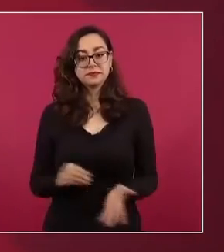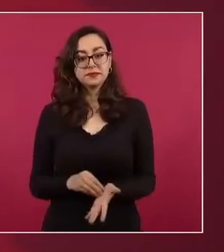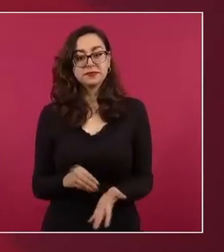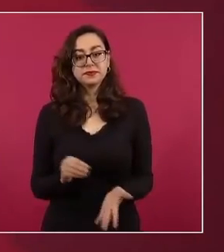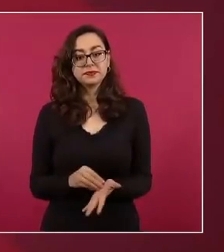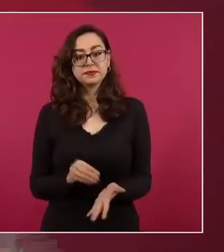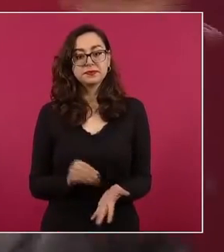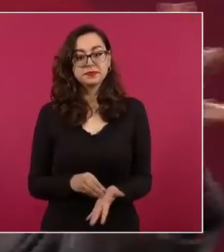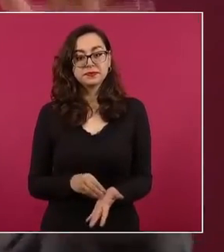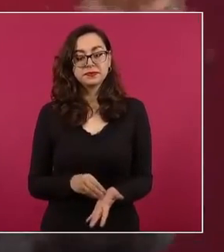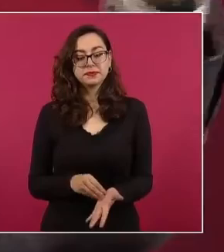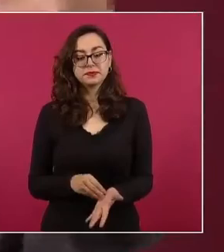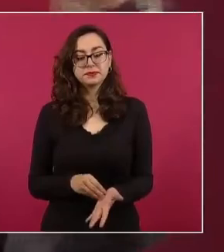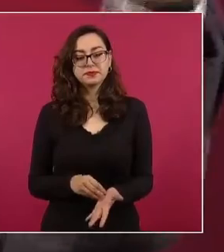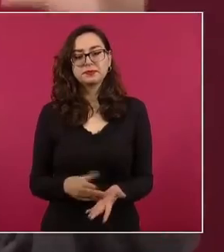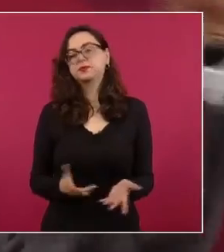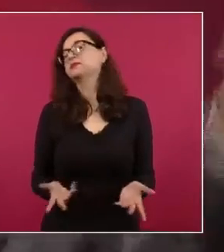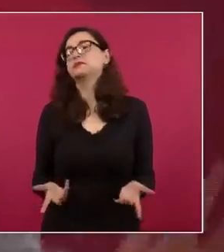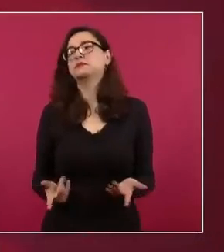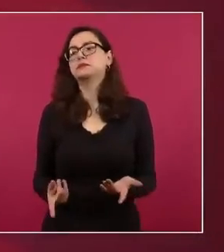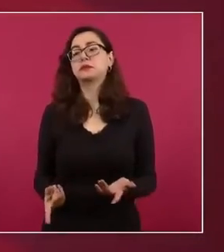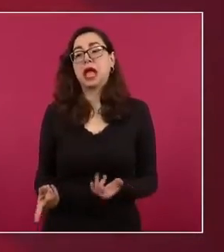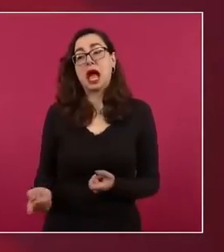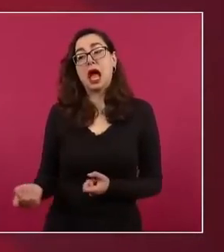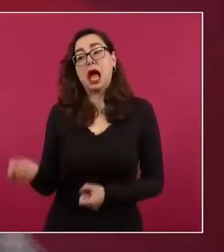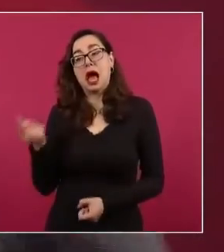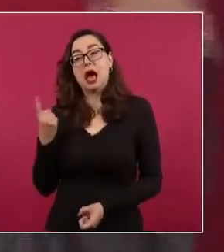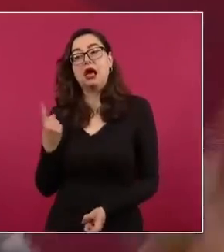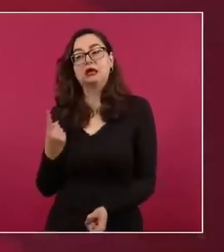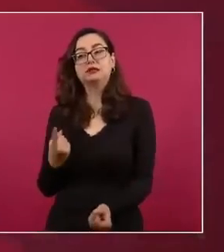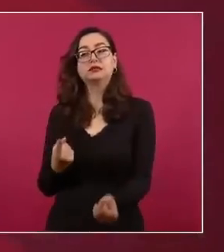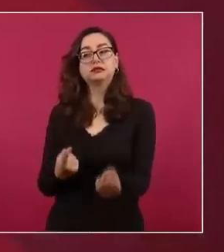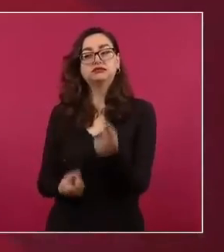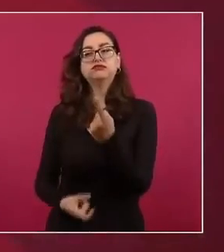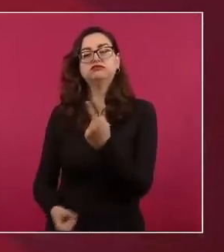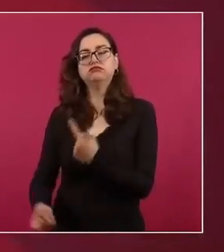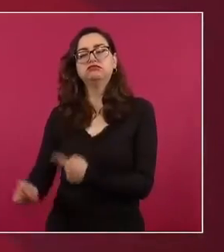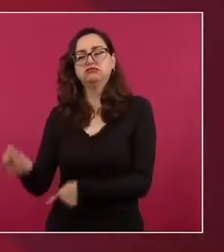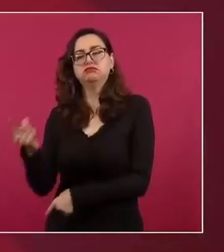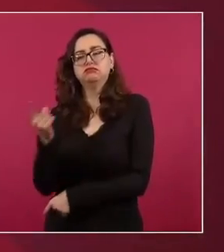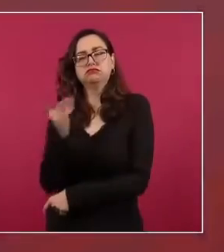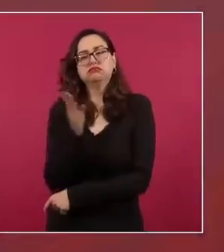con honrosas excepciones para no generalizar.